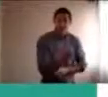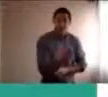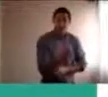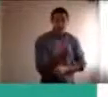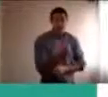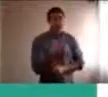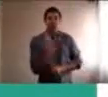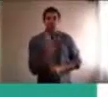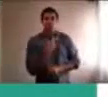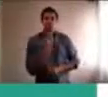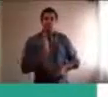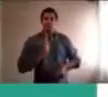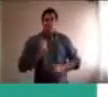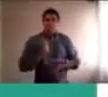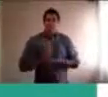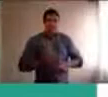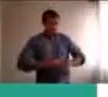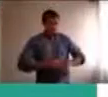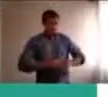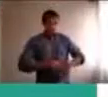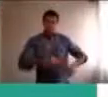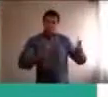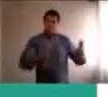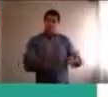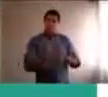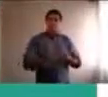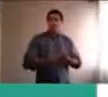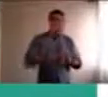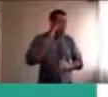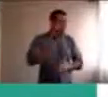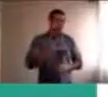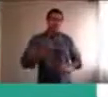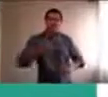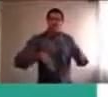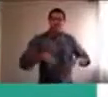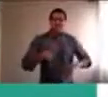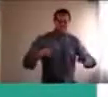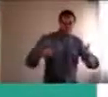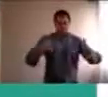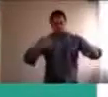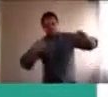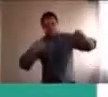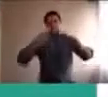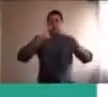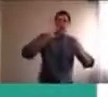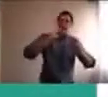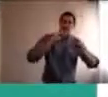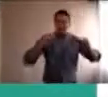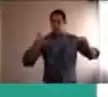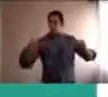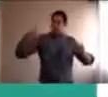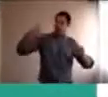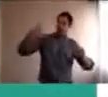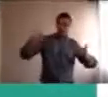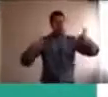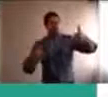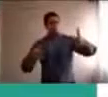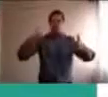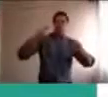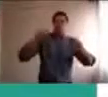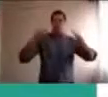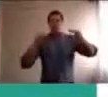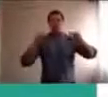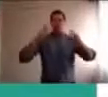de roles, de cuando juegan, no sé, que agarran los muñequitos, y hablan, y arman diálogos, y chocan los